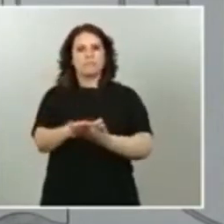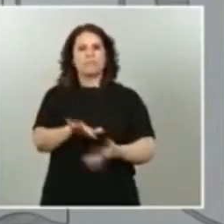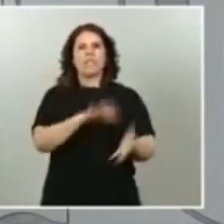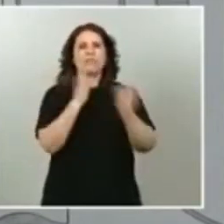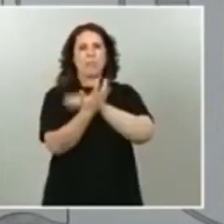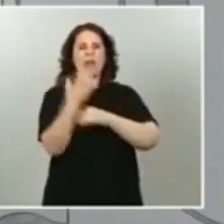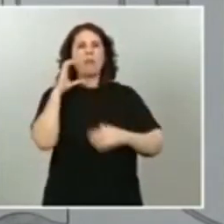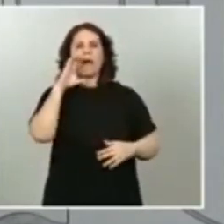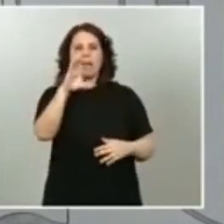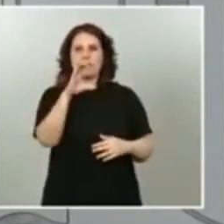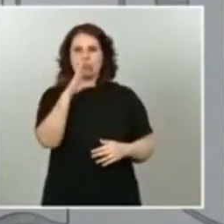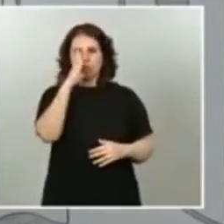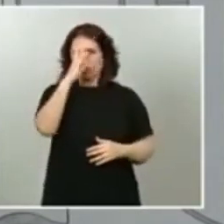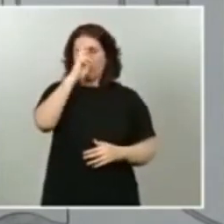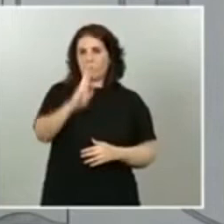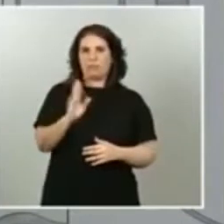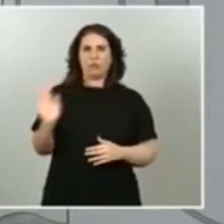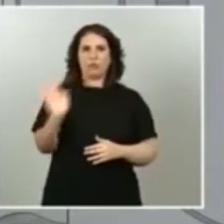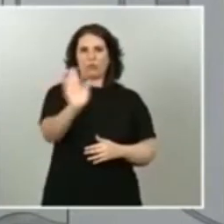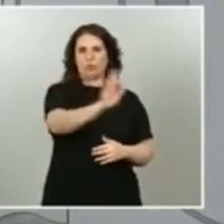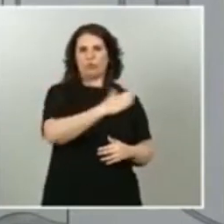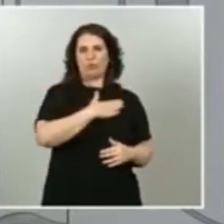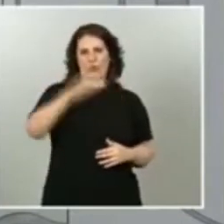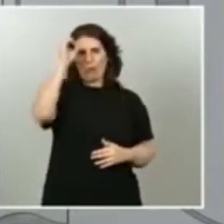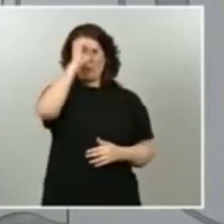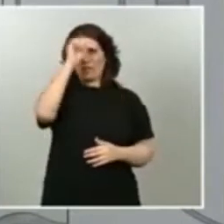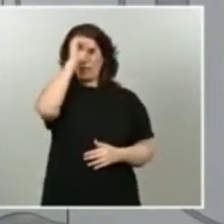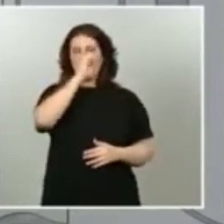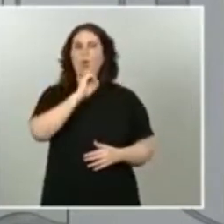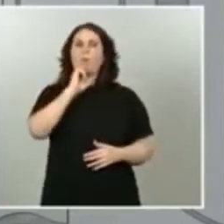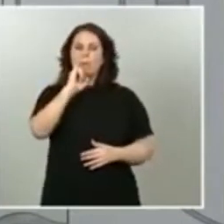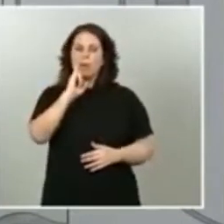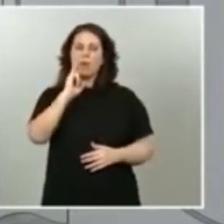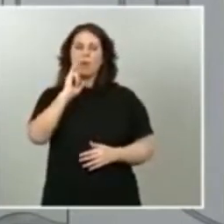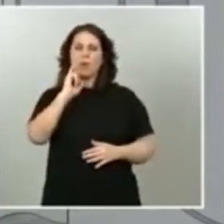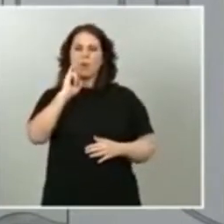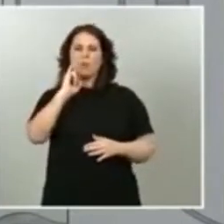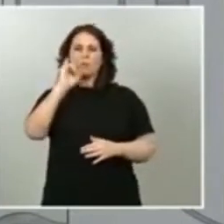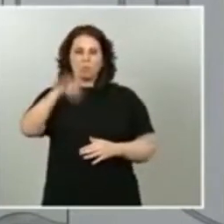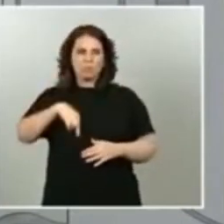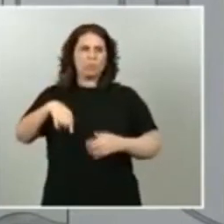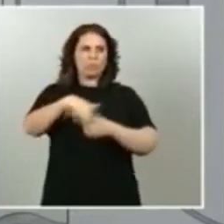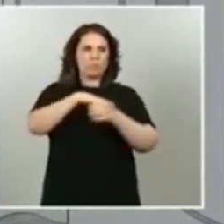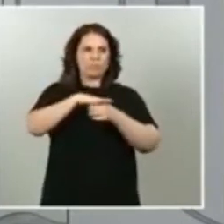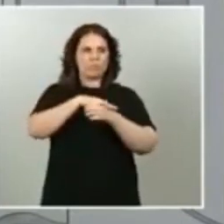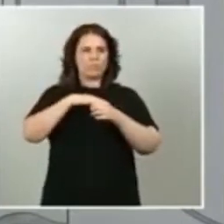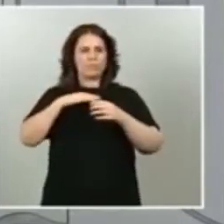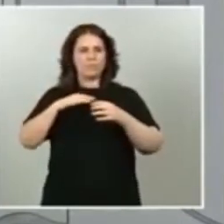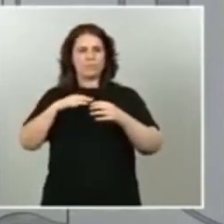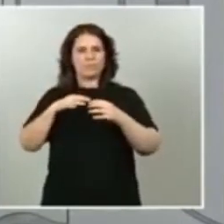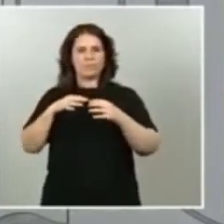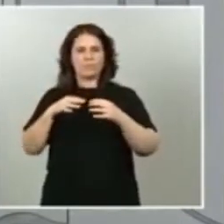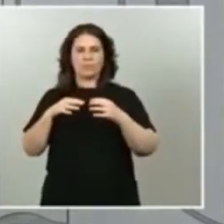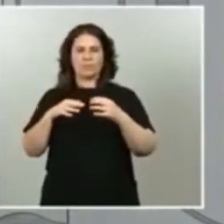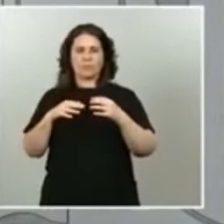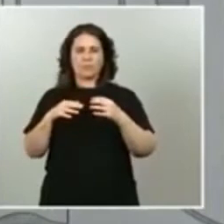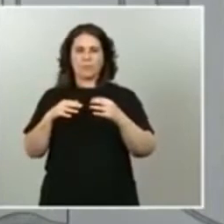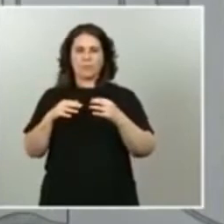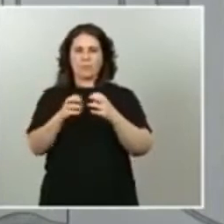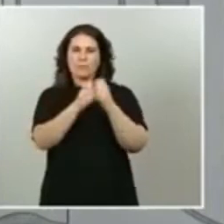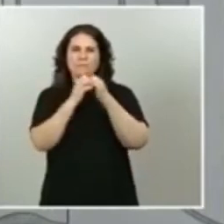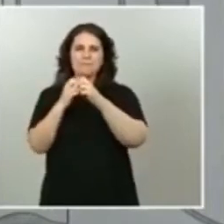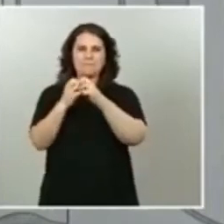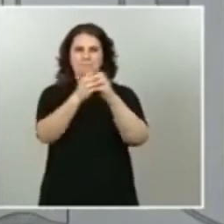respetamos, pero sabemos que existen espacios de encuentro y espacios comunes que nos permiten dibujar, por lo menos para los